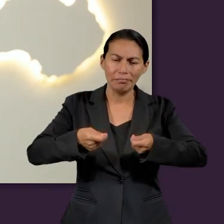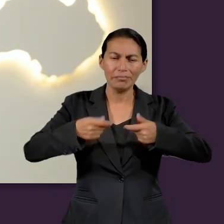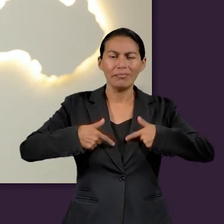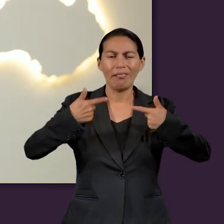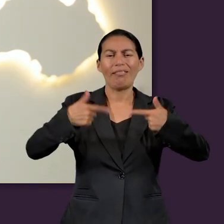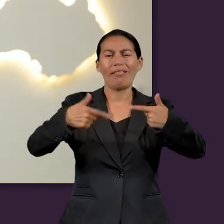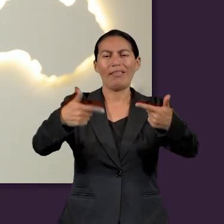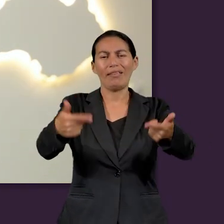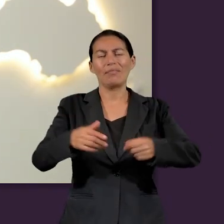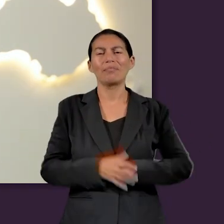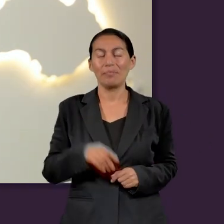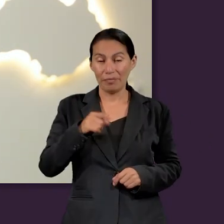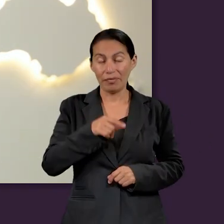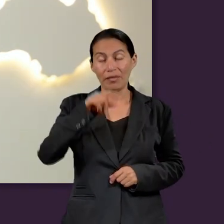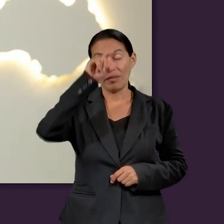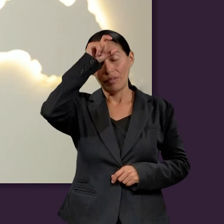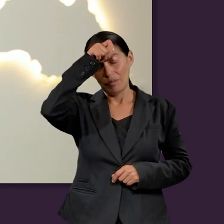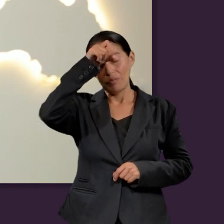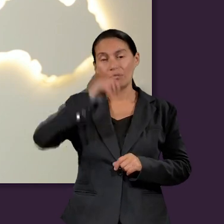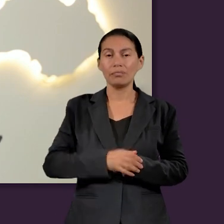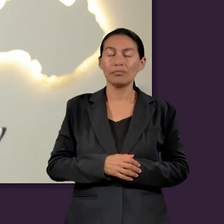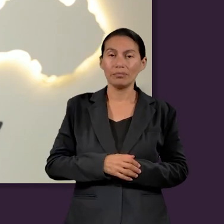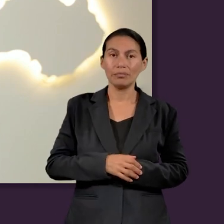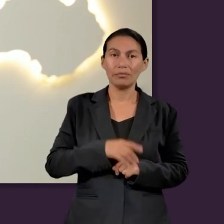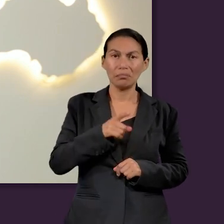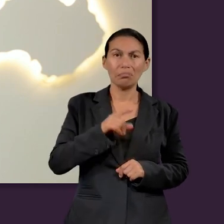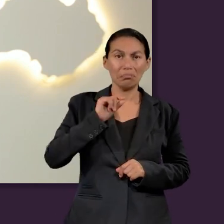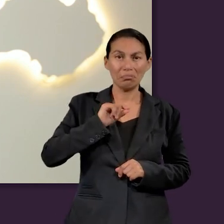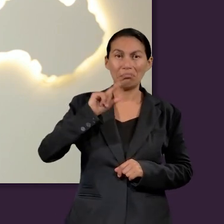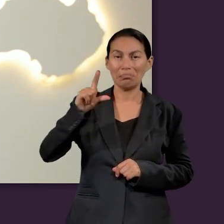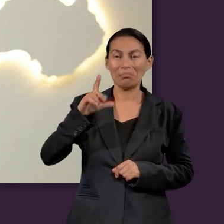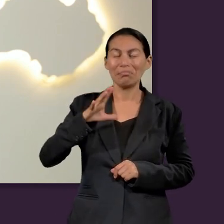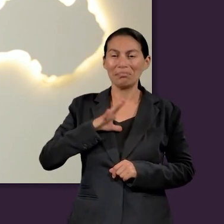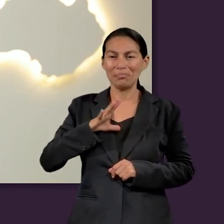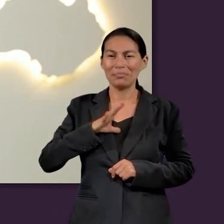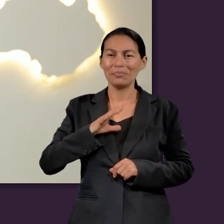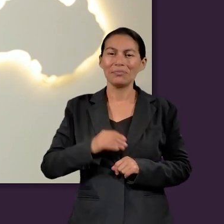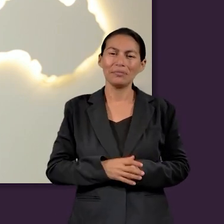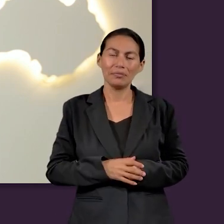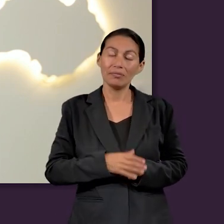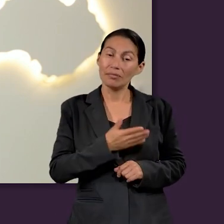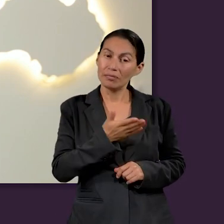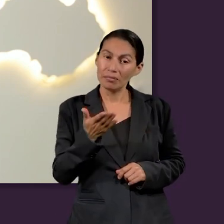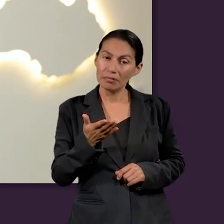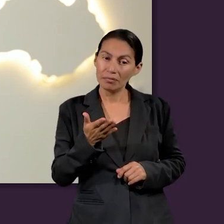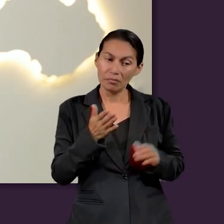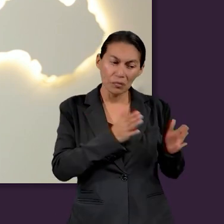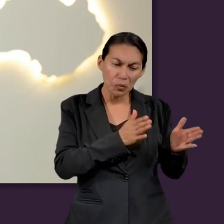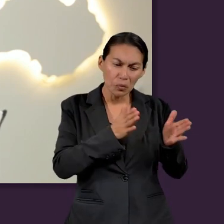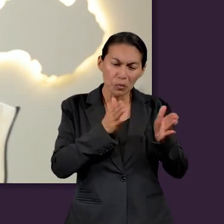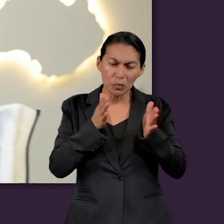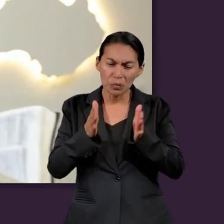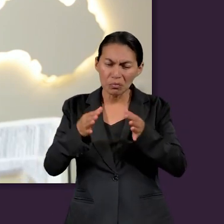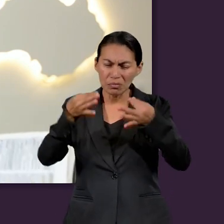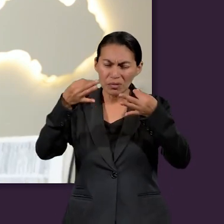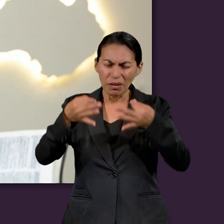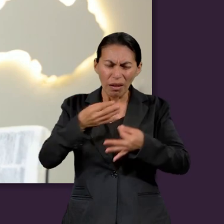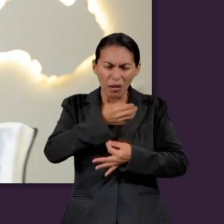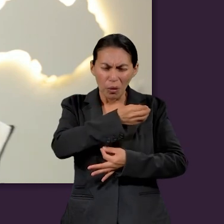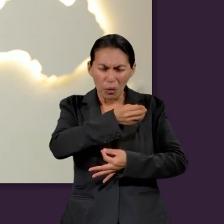en su vida allí en Egipto. Él fue un estadista de mucho éxito. Él pudo